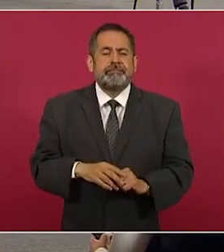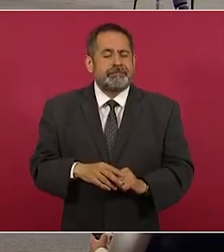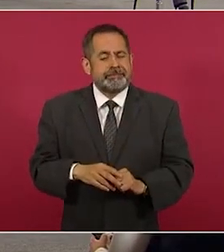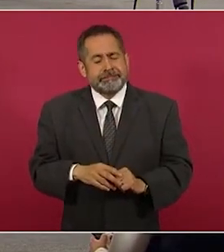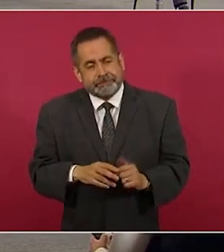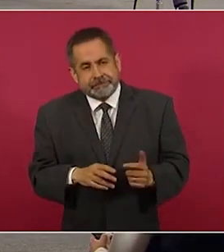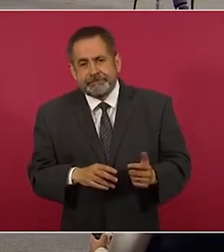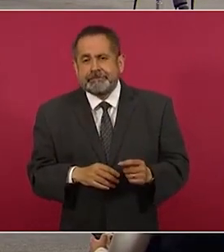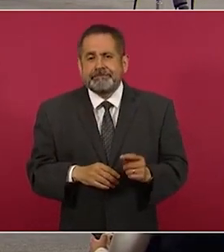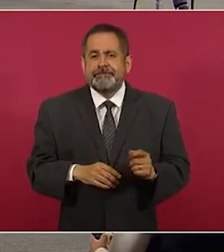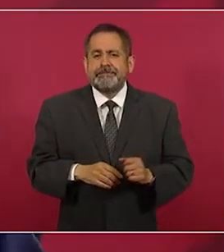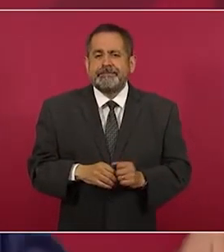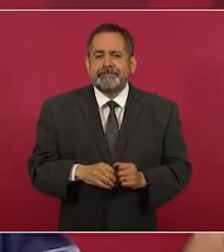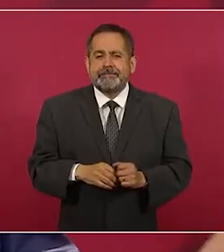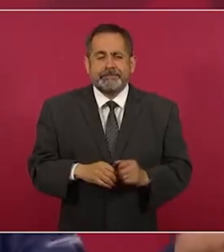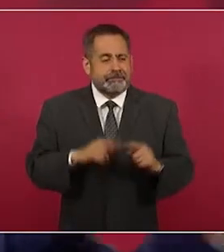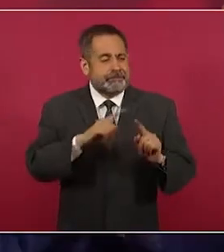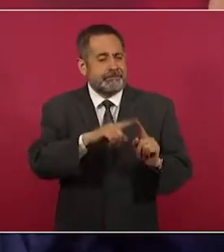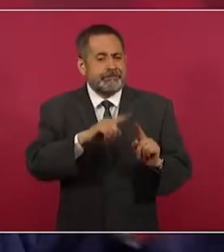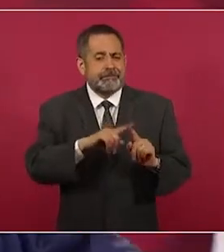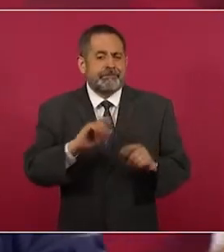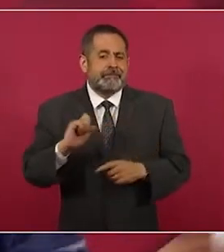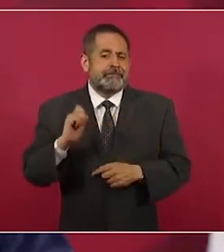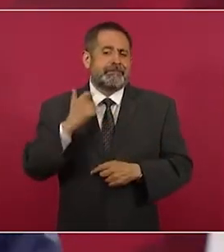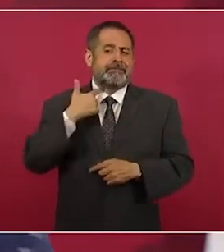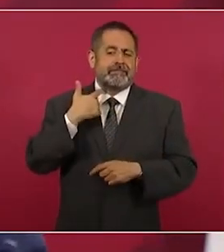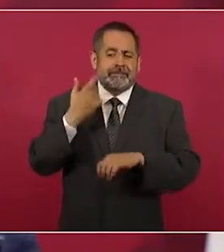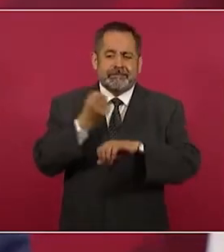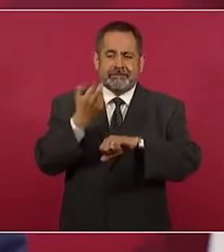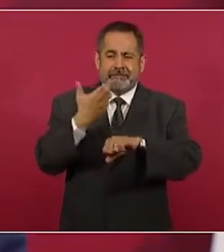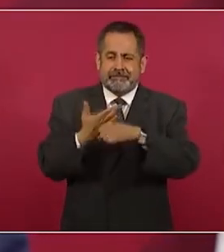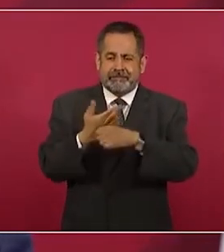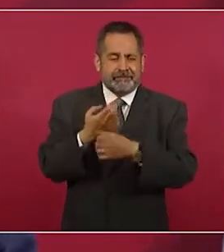secretario de Economía,